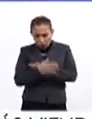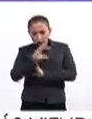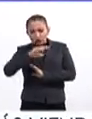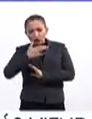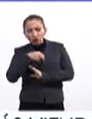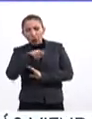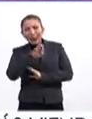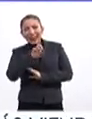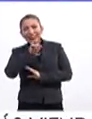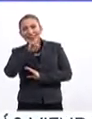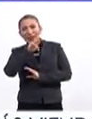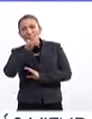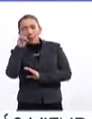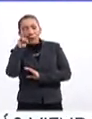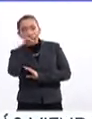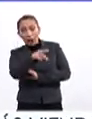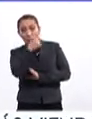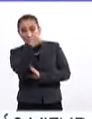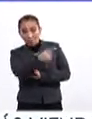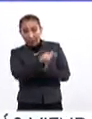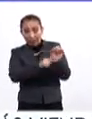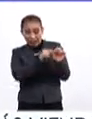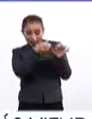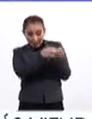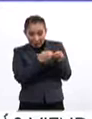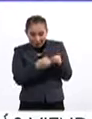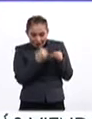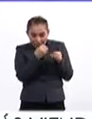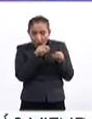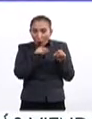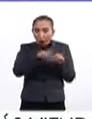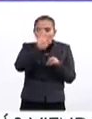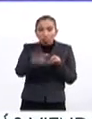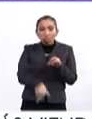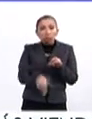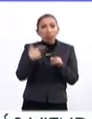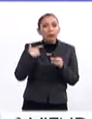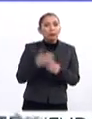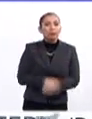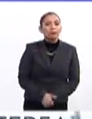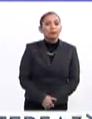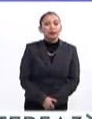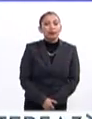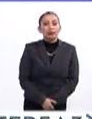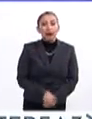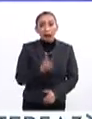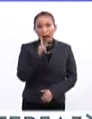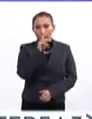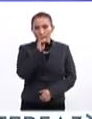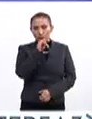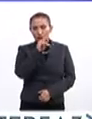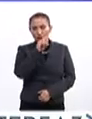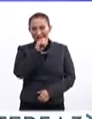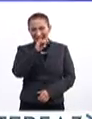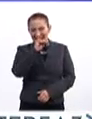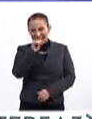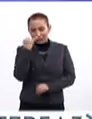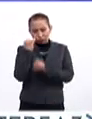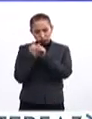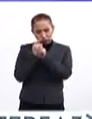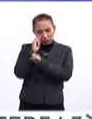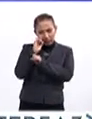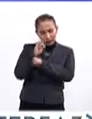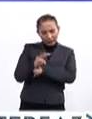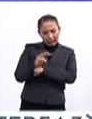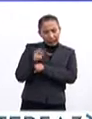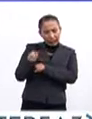choque térmico para observar cuándo un organismo sobreviva o no a un estrés aplicado. Las proteínas que estamos estudiando, estos factores de transcripción de